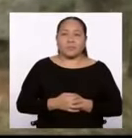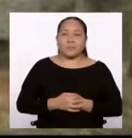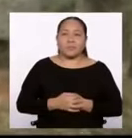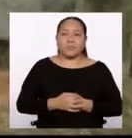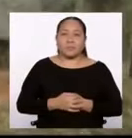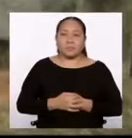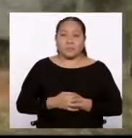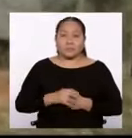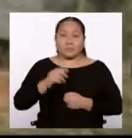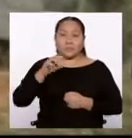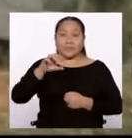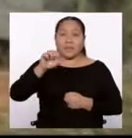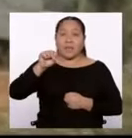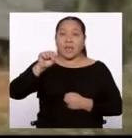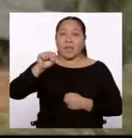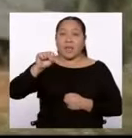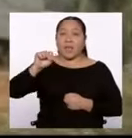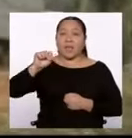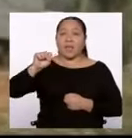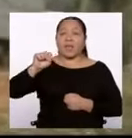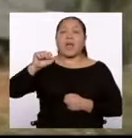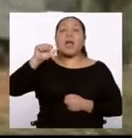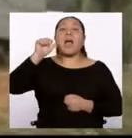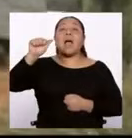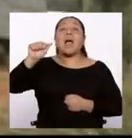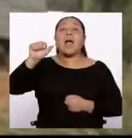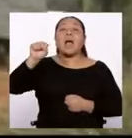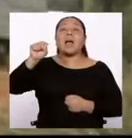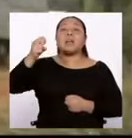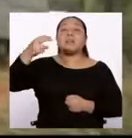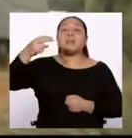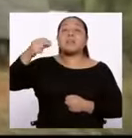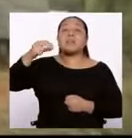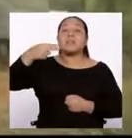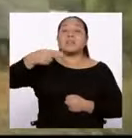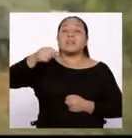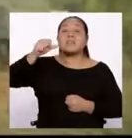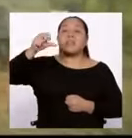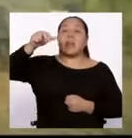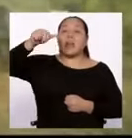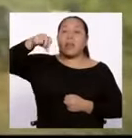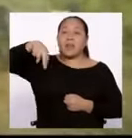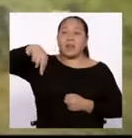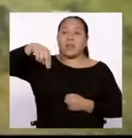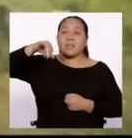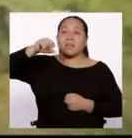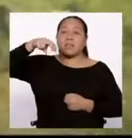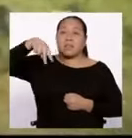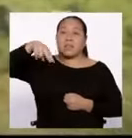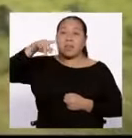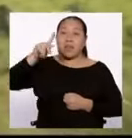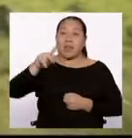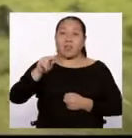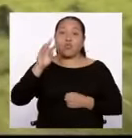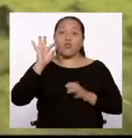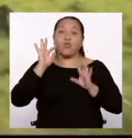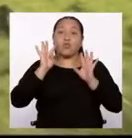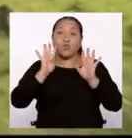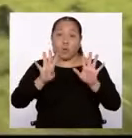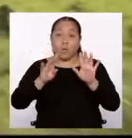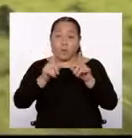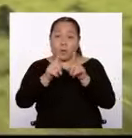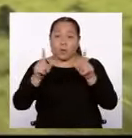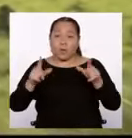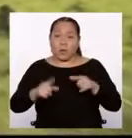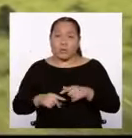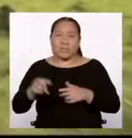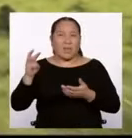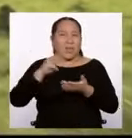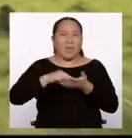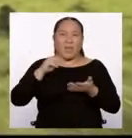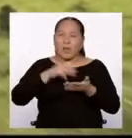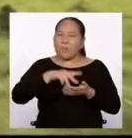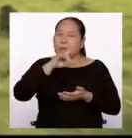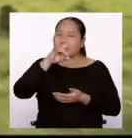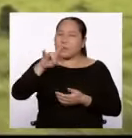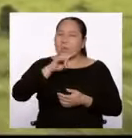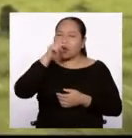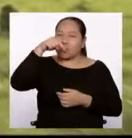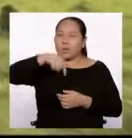El Ayaninka se habla en nueve departamentos y es la lengua amazónica más usada en nuestro país.